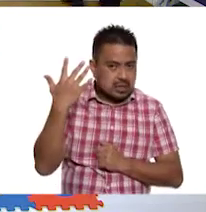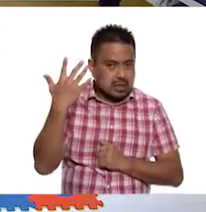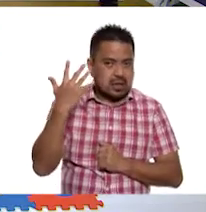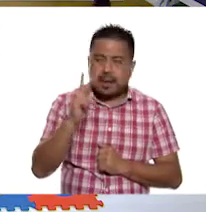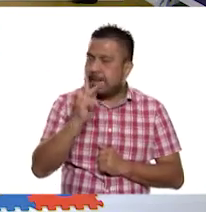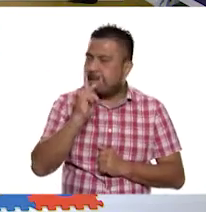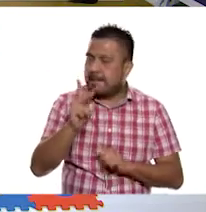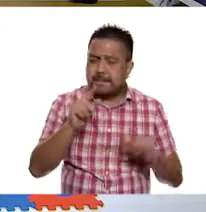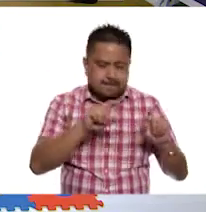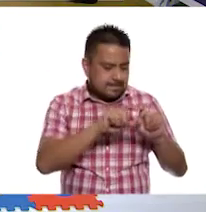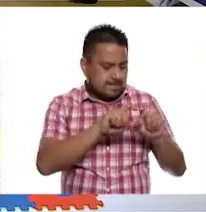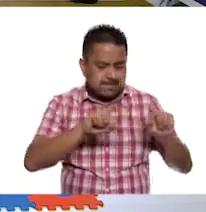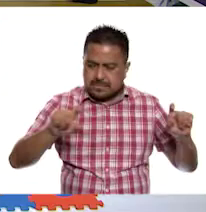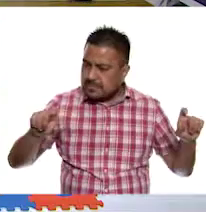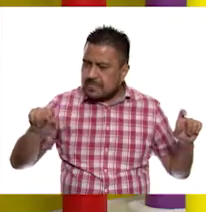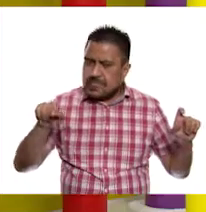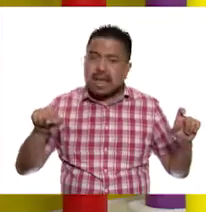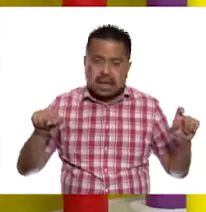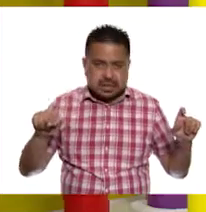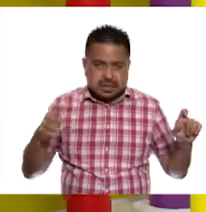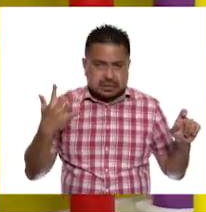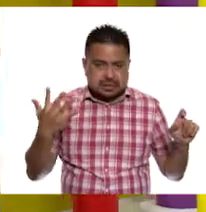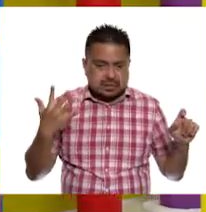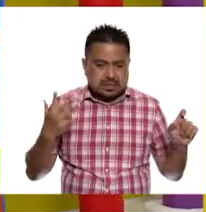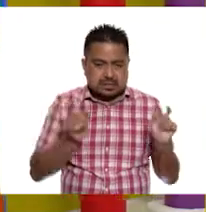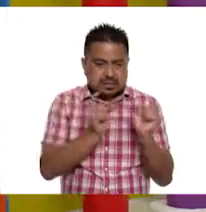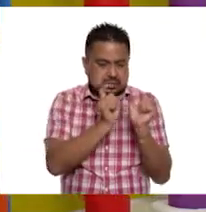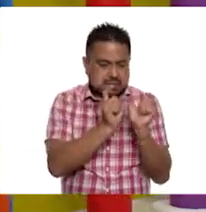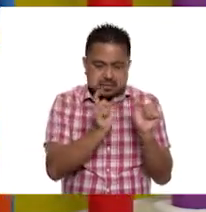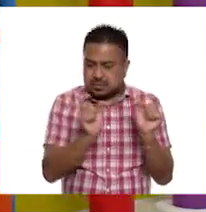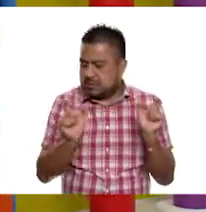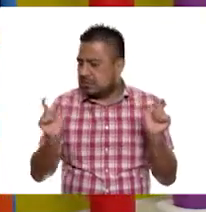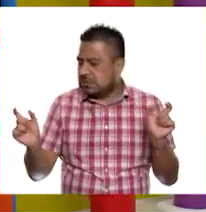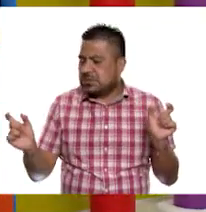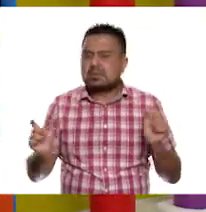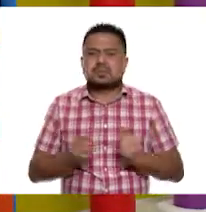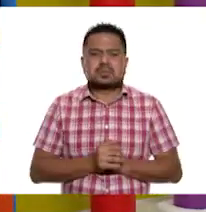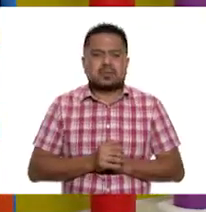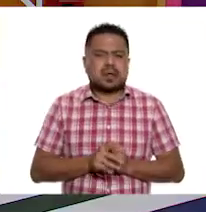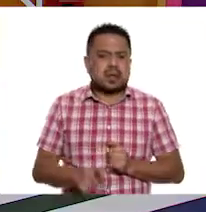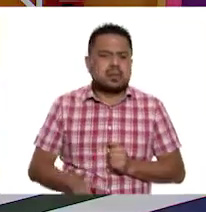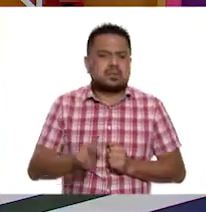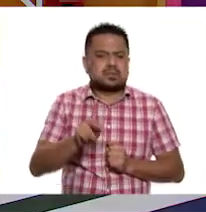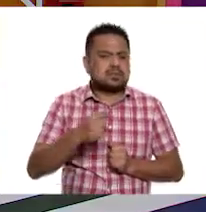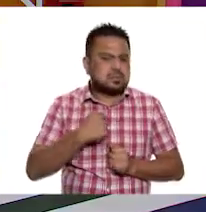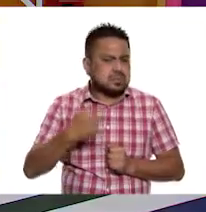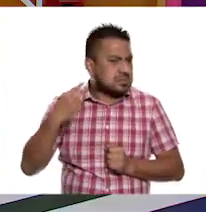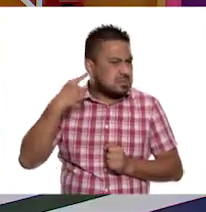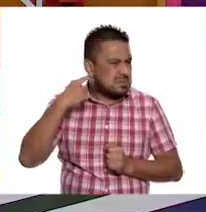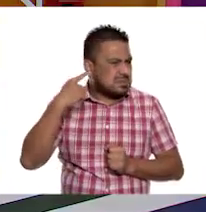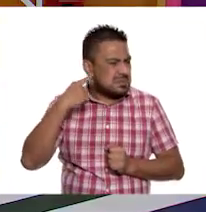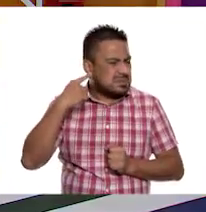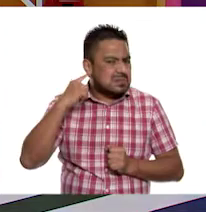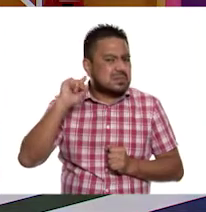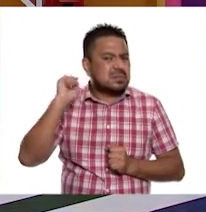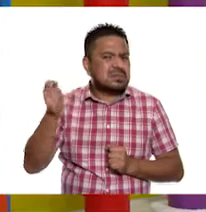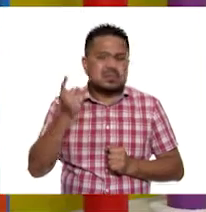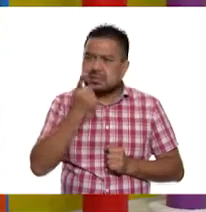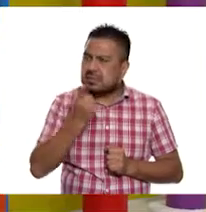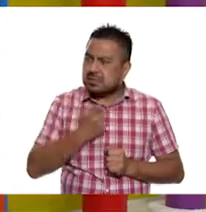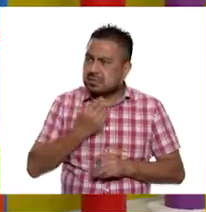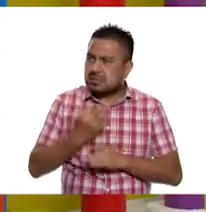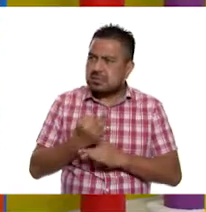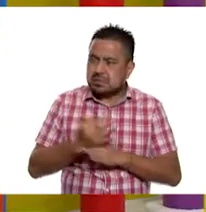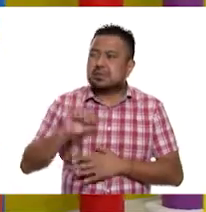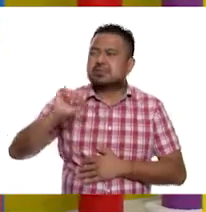Cinco. Que son cinco palabras. Perfecto. Pero... A ver, estoy escuchando... Muy bien, niños y niñas. Tienen